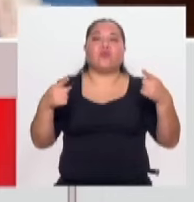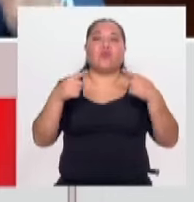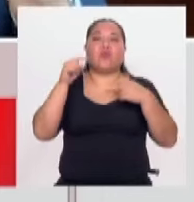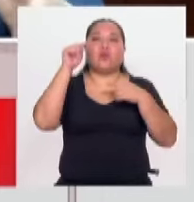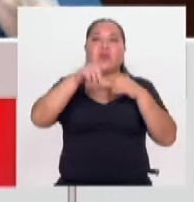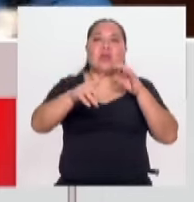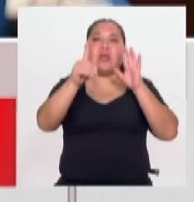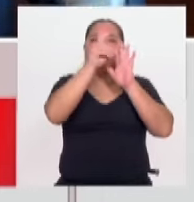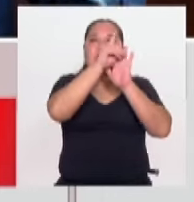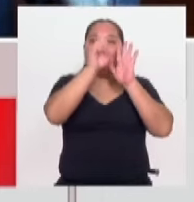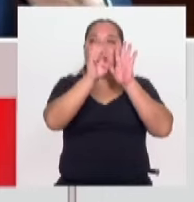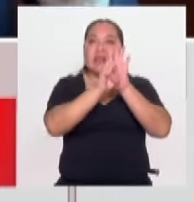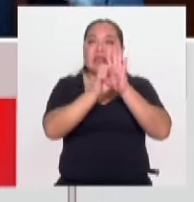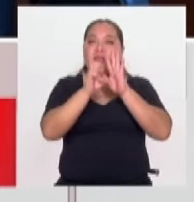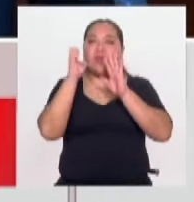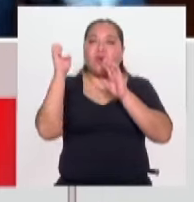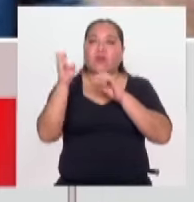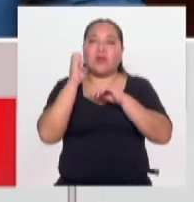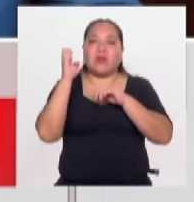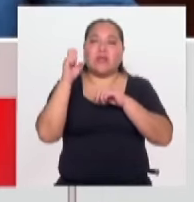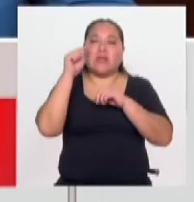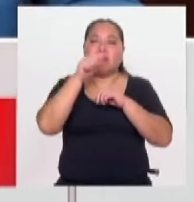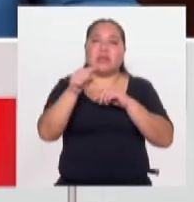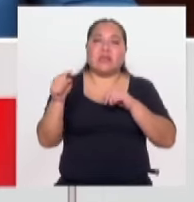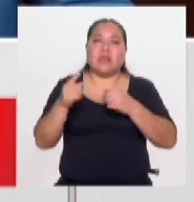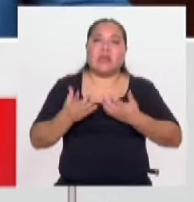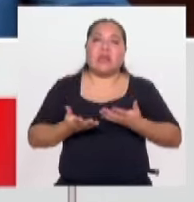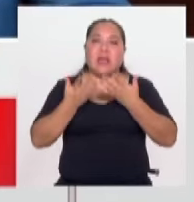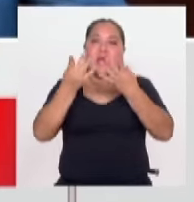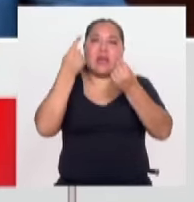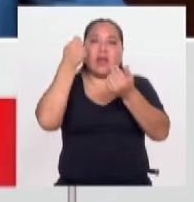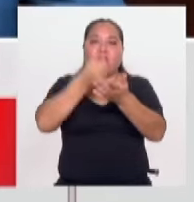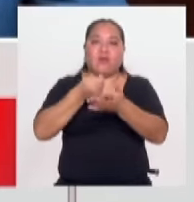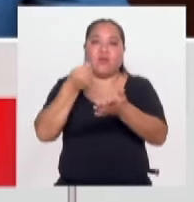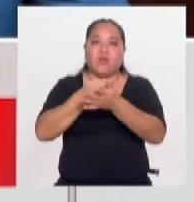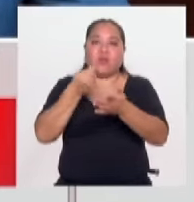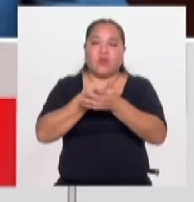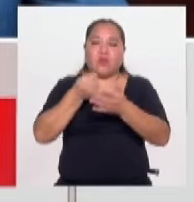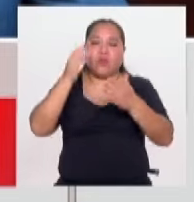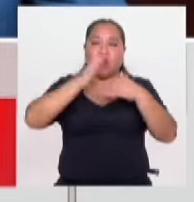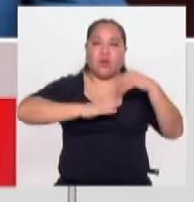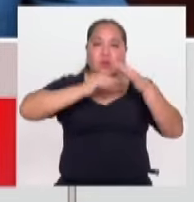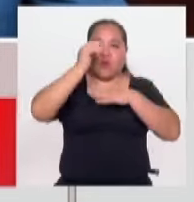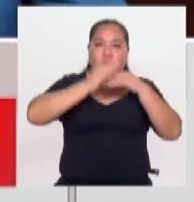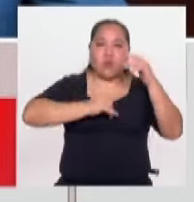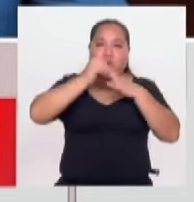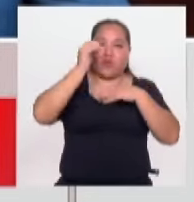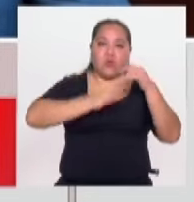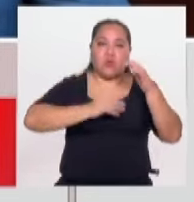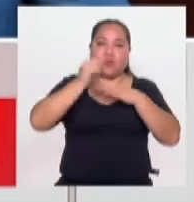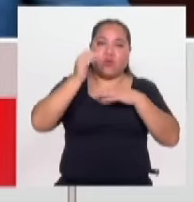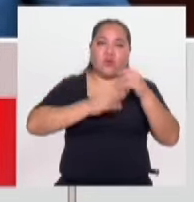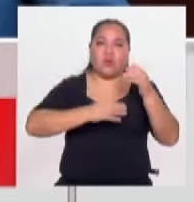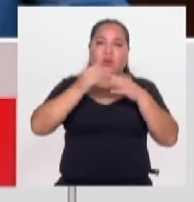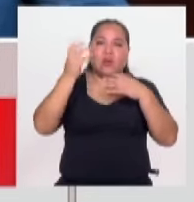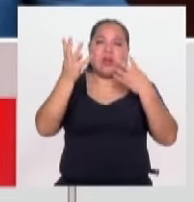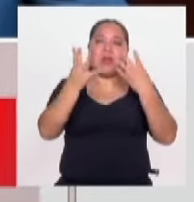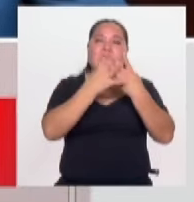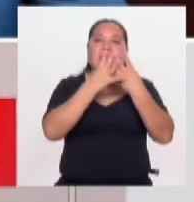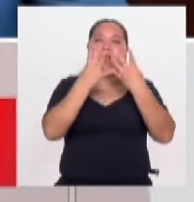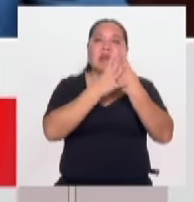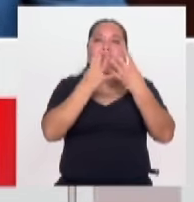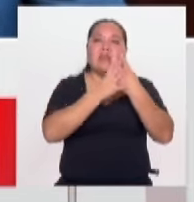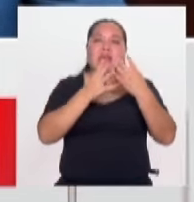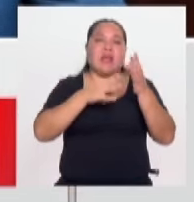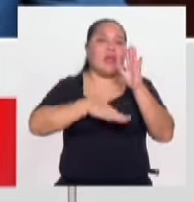decreto de emergencia, dar los fondos y comenzar a construir. Cada día que pase, las cárceles como están, habrán